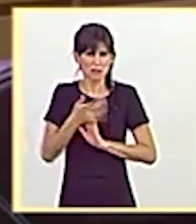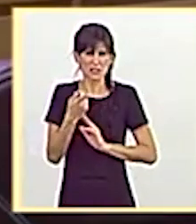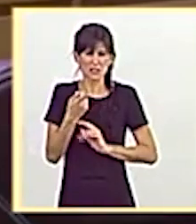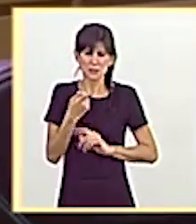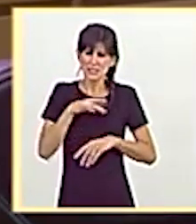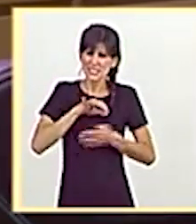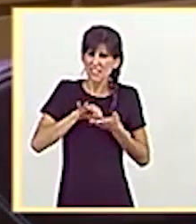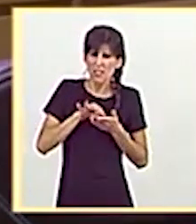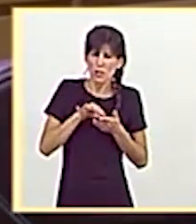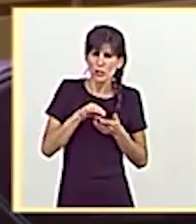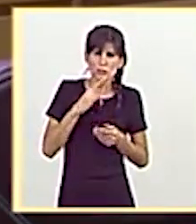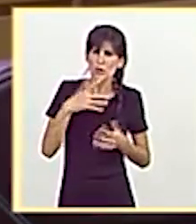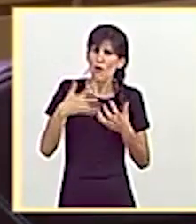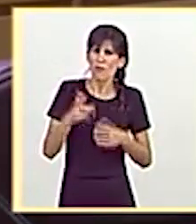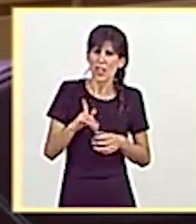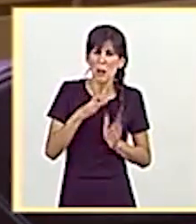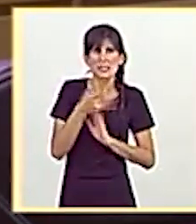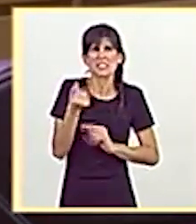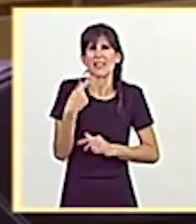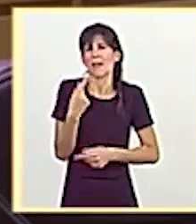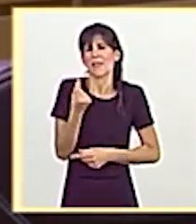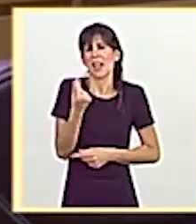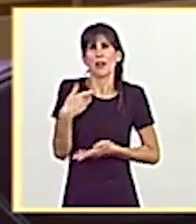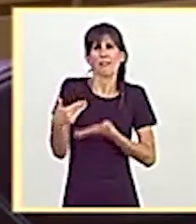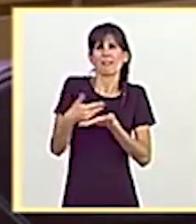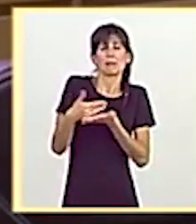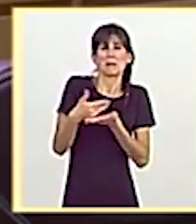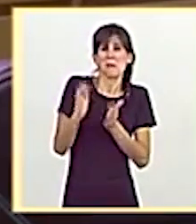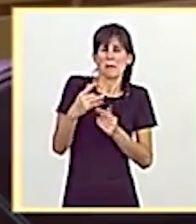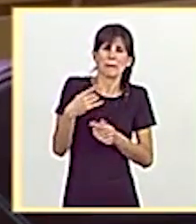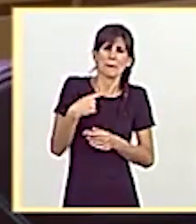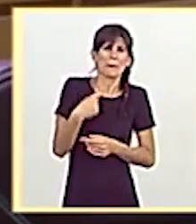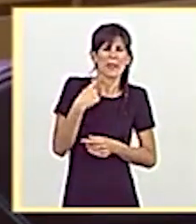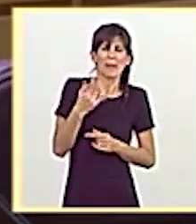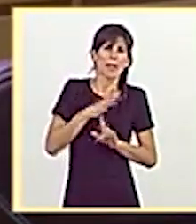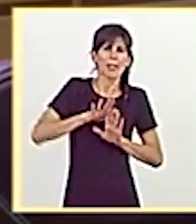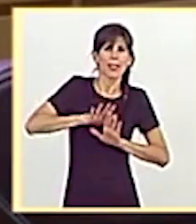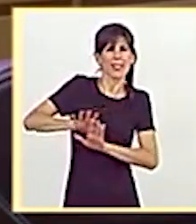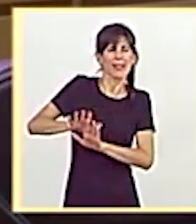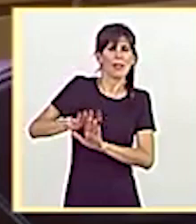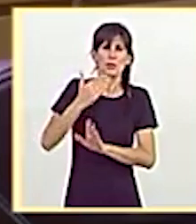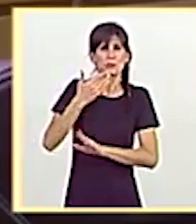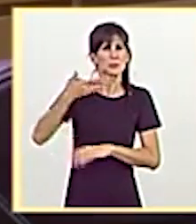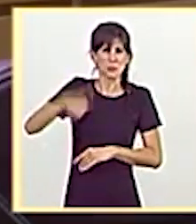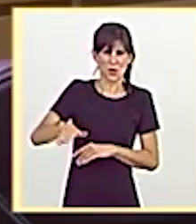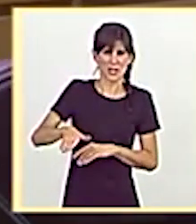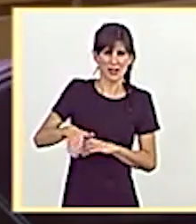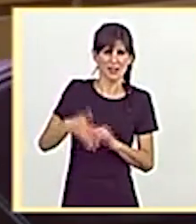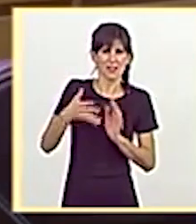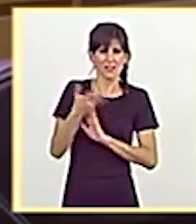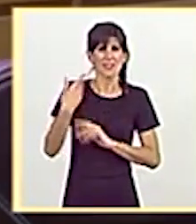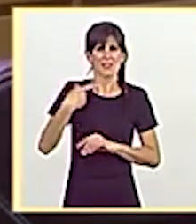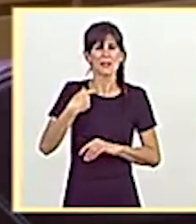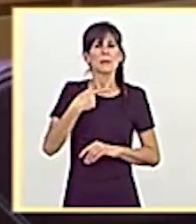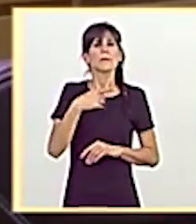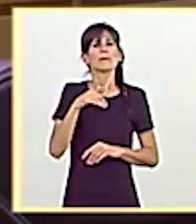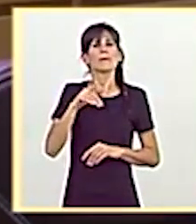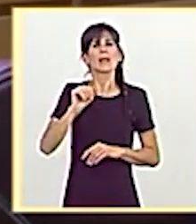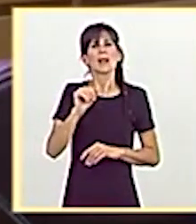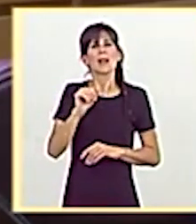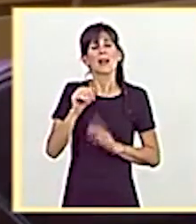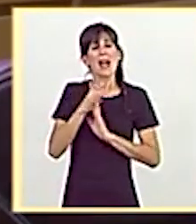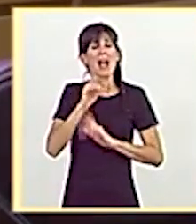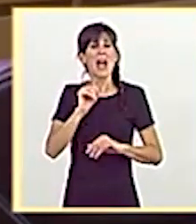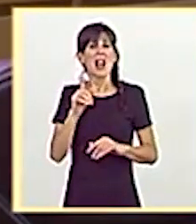se repongan por no ser ventajosos económicamente y que se dejen morir. Le hablo de los municipios de la llanada Alavesa, que